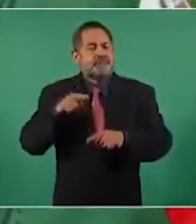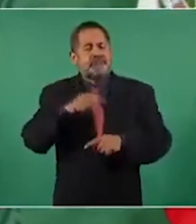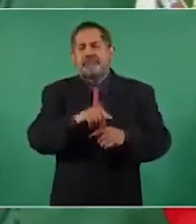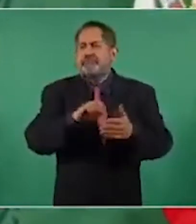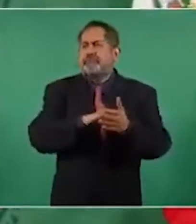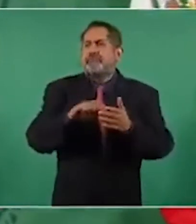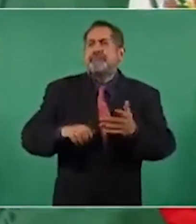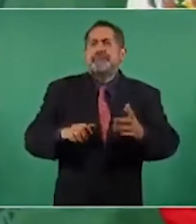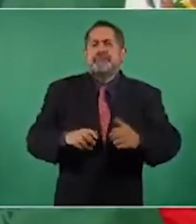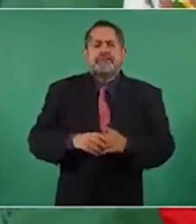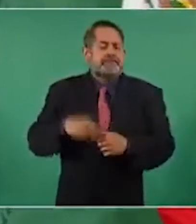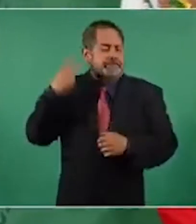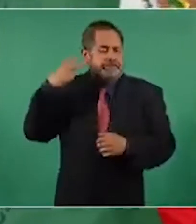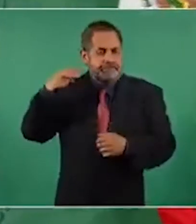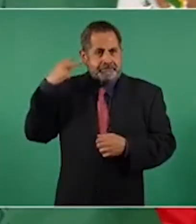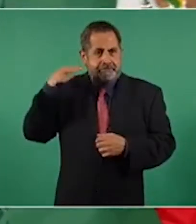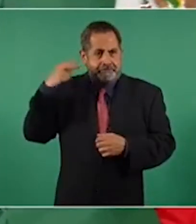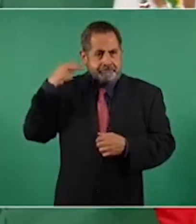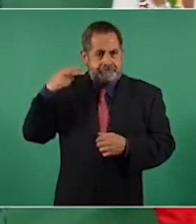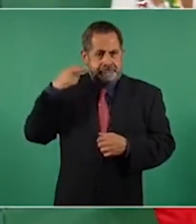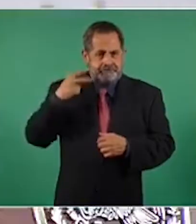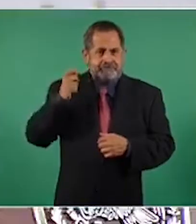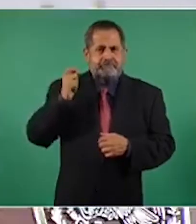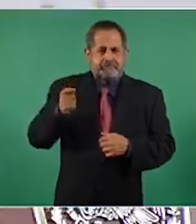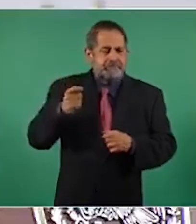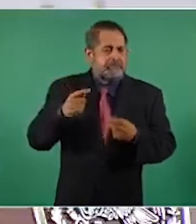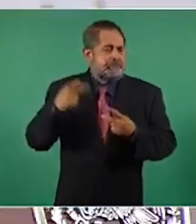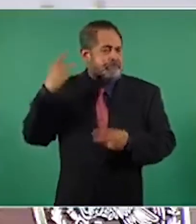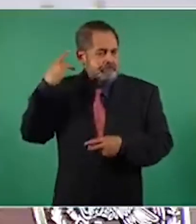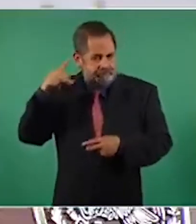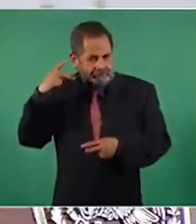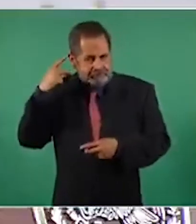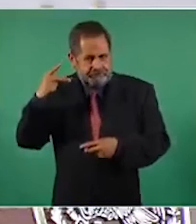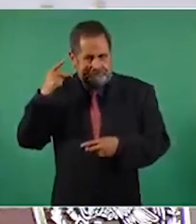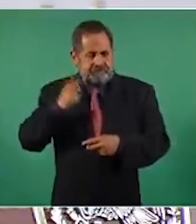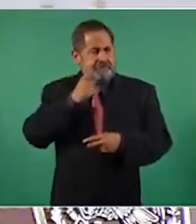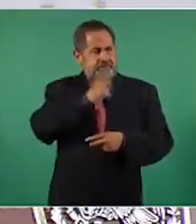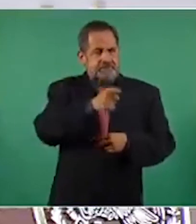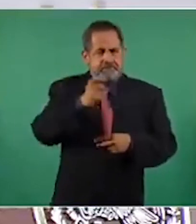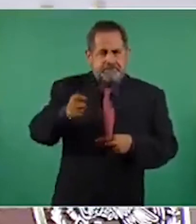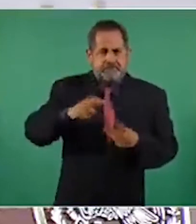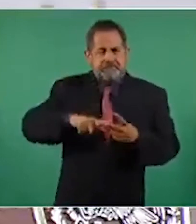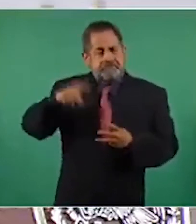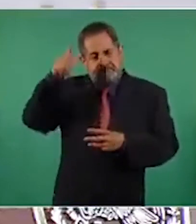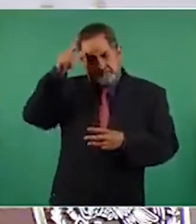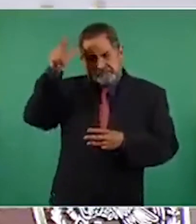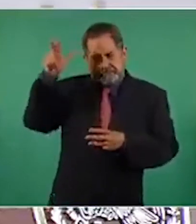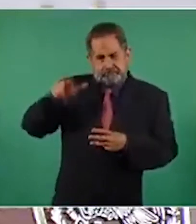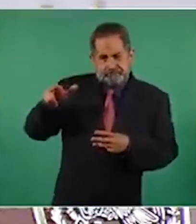de Veracruz, de Puebla, de Hidalgo,